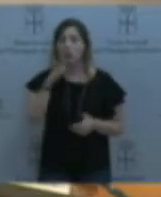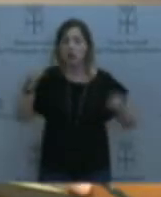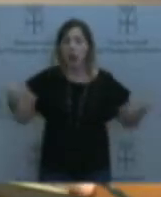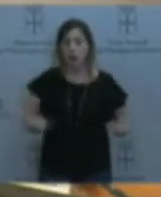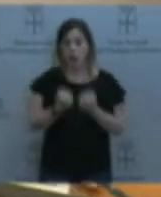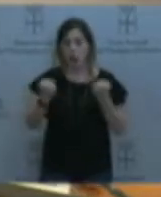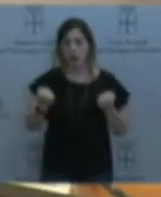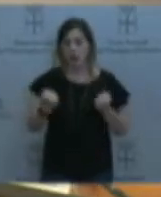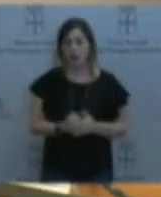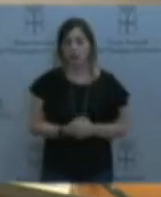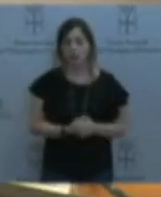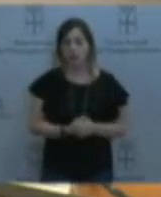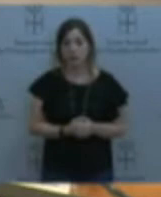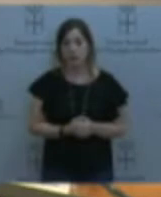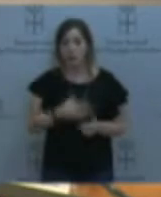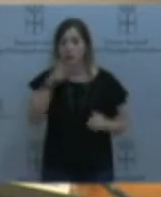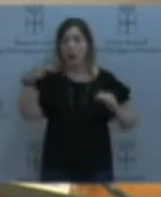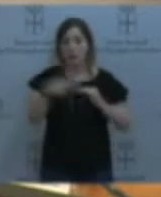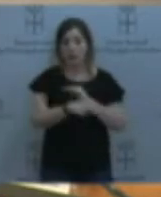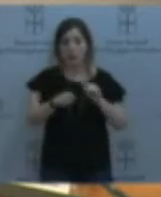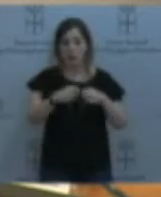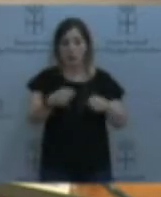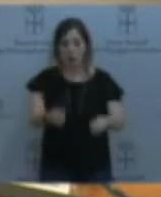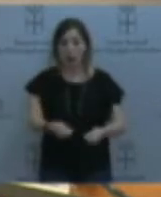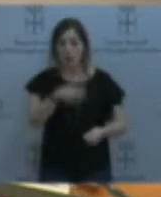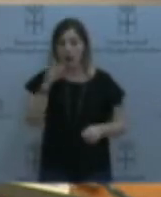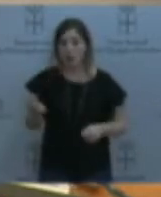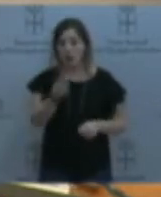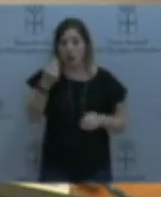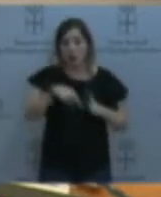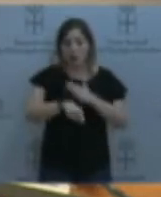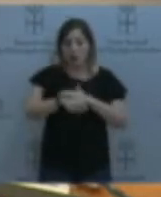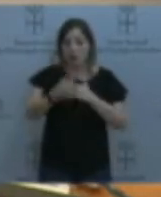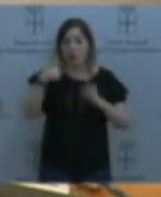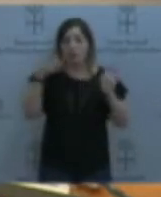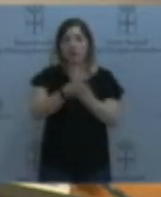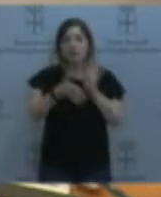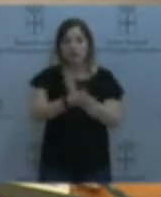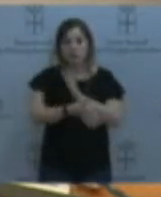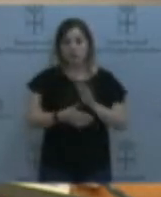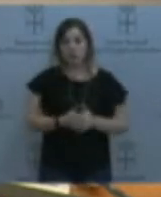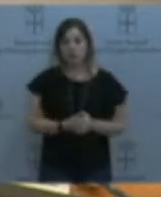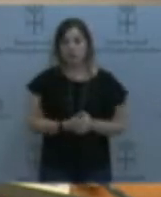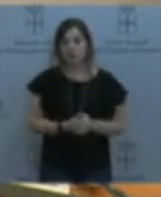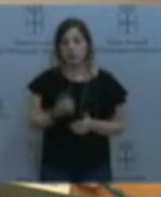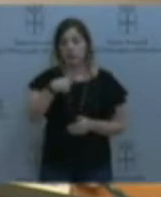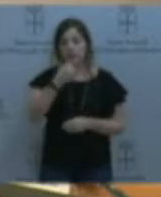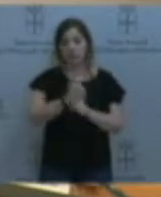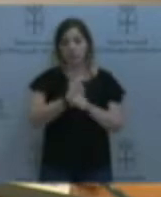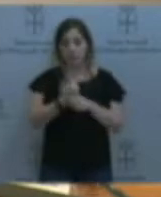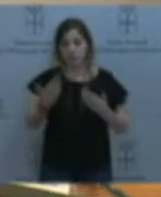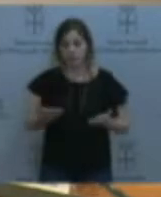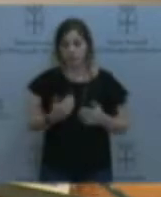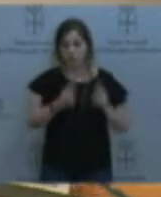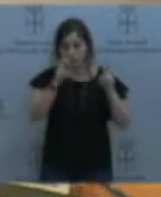deterioro y para mejorar la gestión. Yo le voy a explicar exactamente qué hacemos en esta materia, nuestros centros